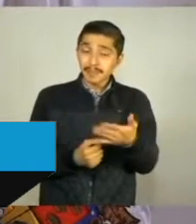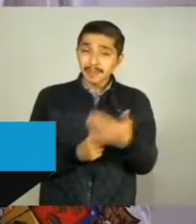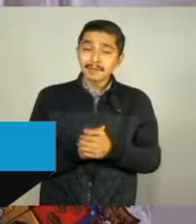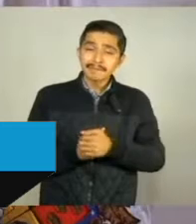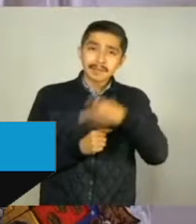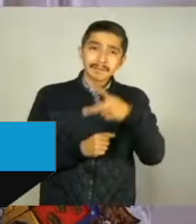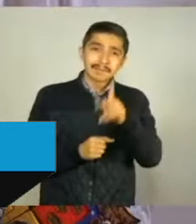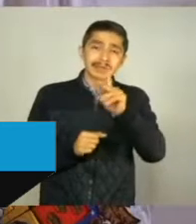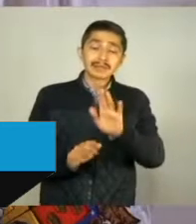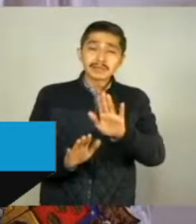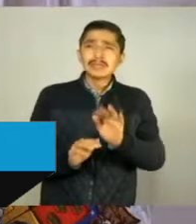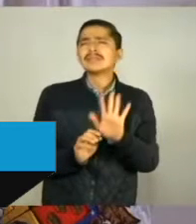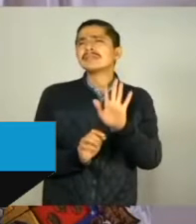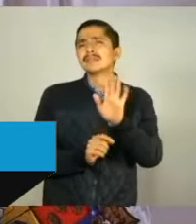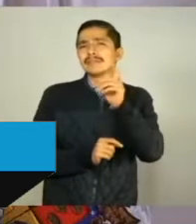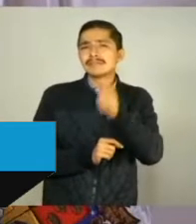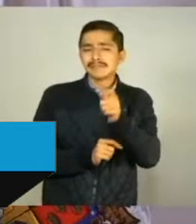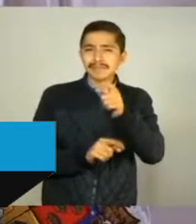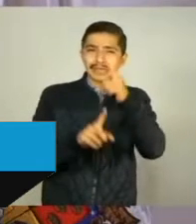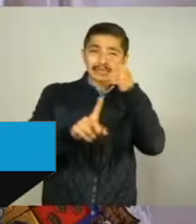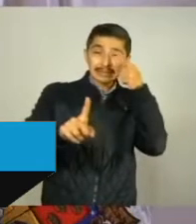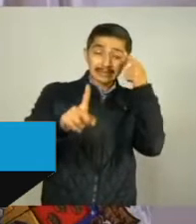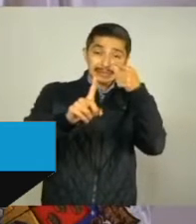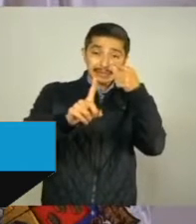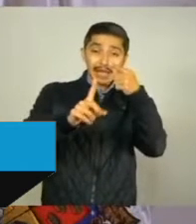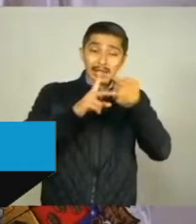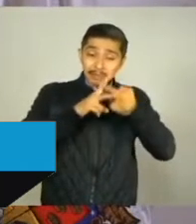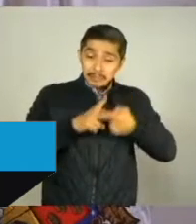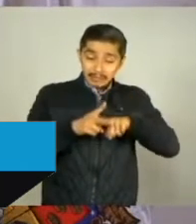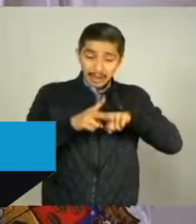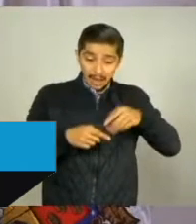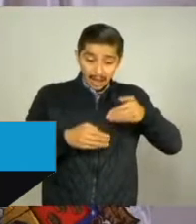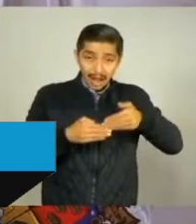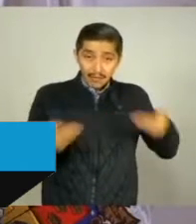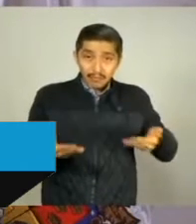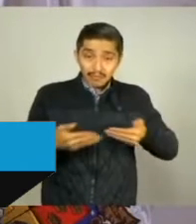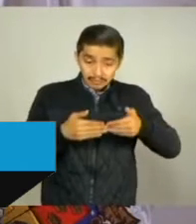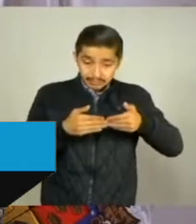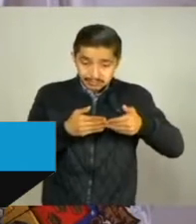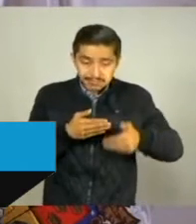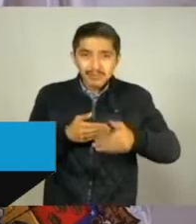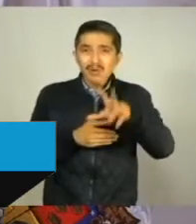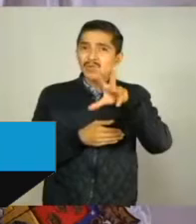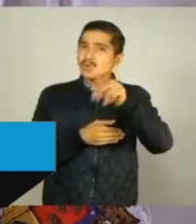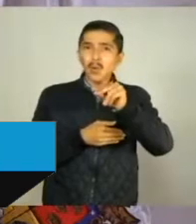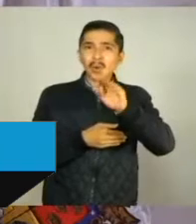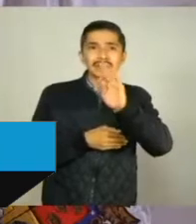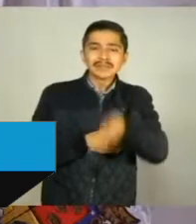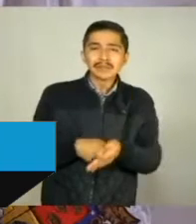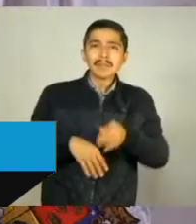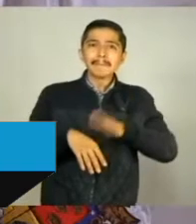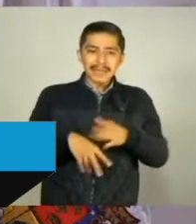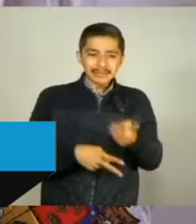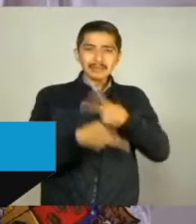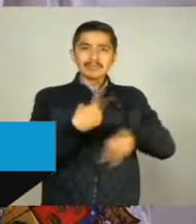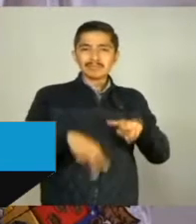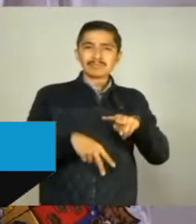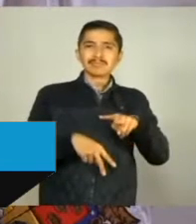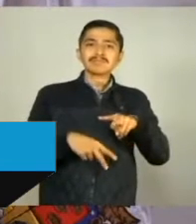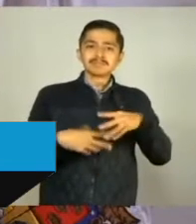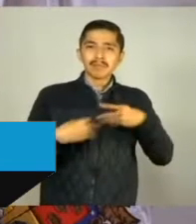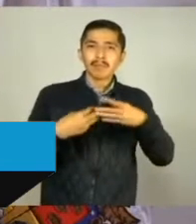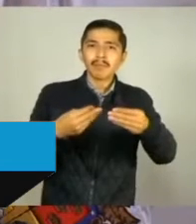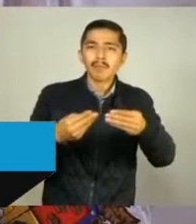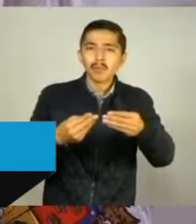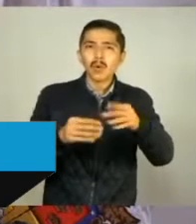tamaño y giro, y que además deba de contar con lo siguiente. Filtro con gel,